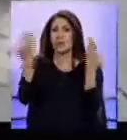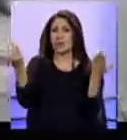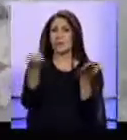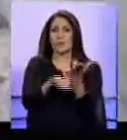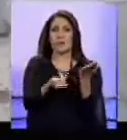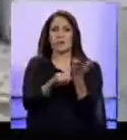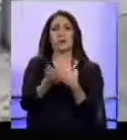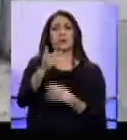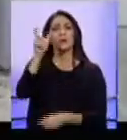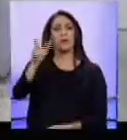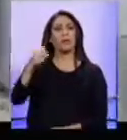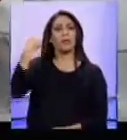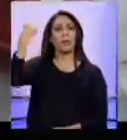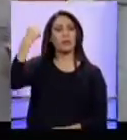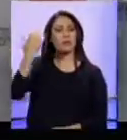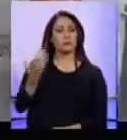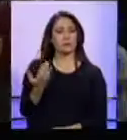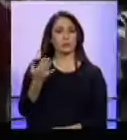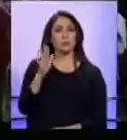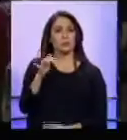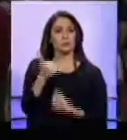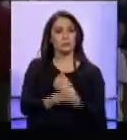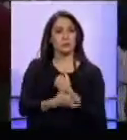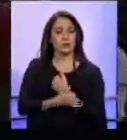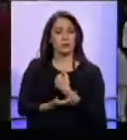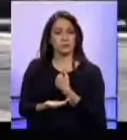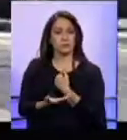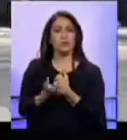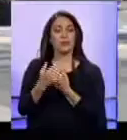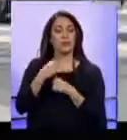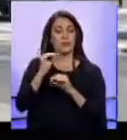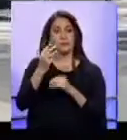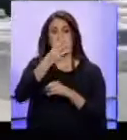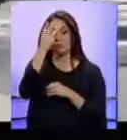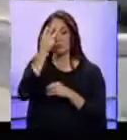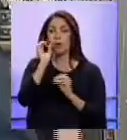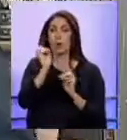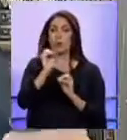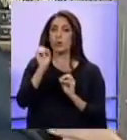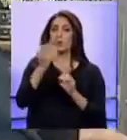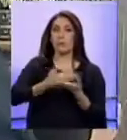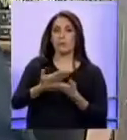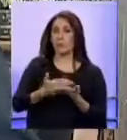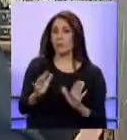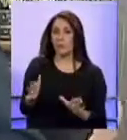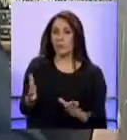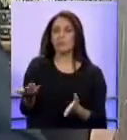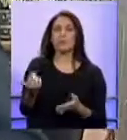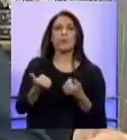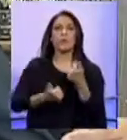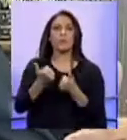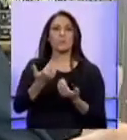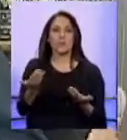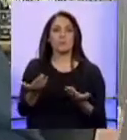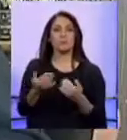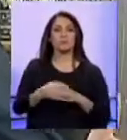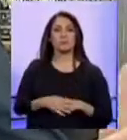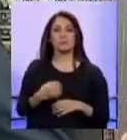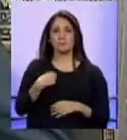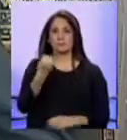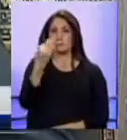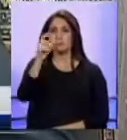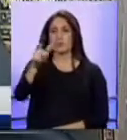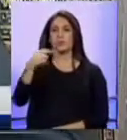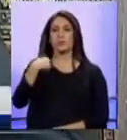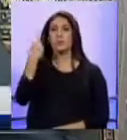todo de los derechos que sostienen en ese país, ya sea con estatus regular o irregular. Hemos incrementado significativamente la cantidad de